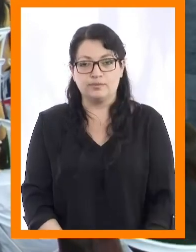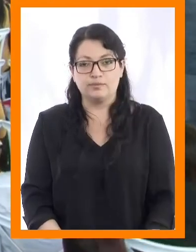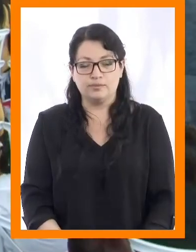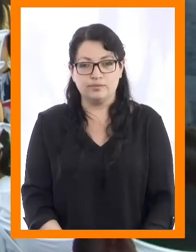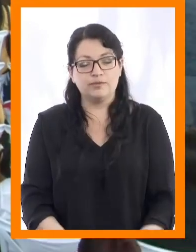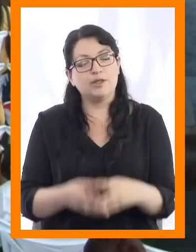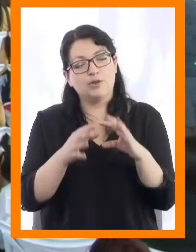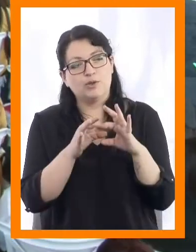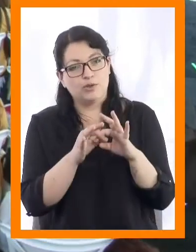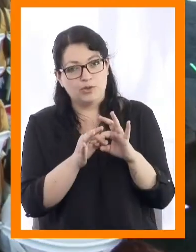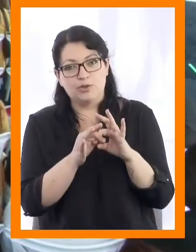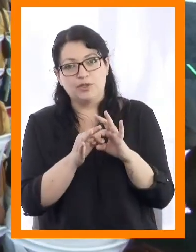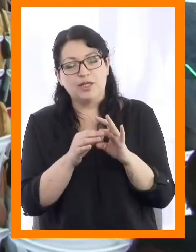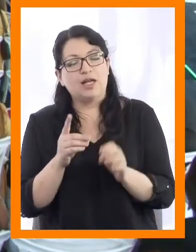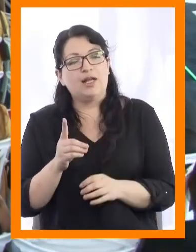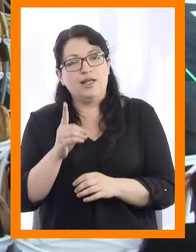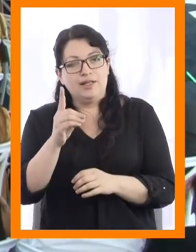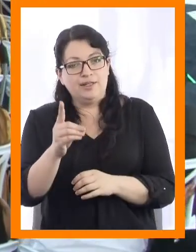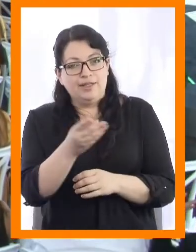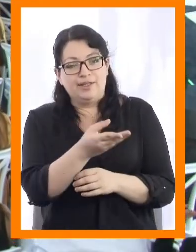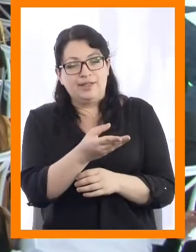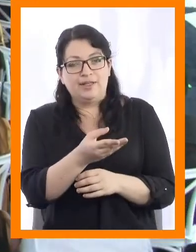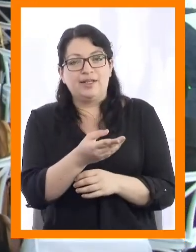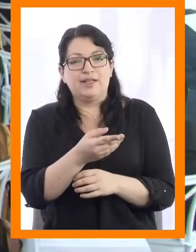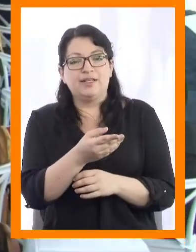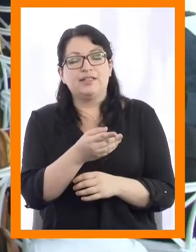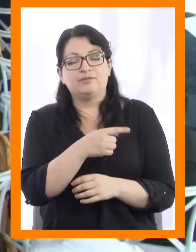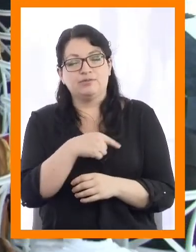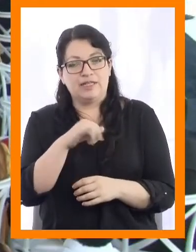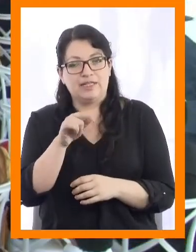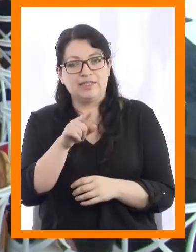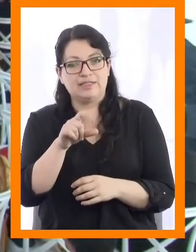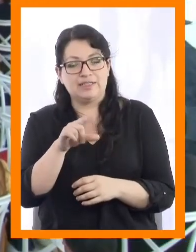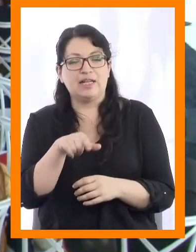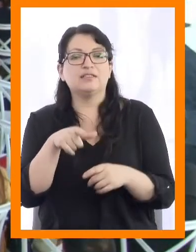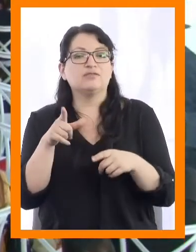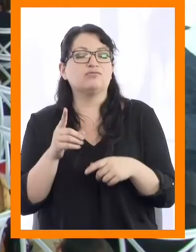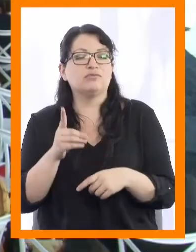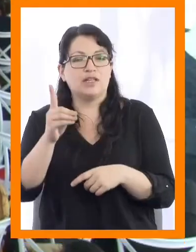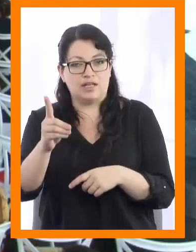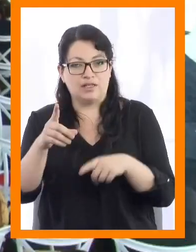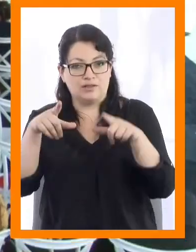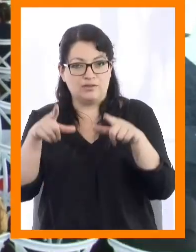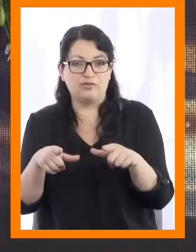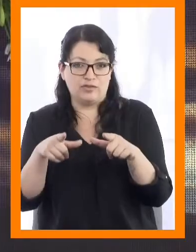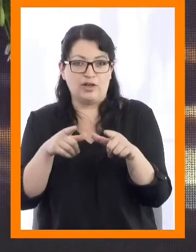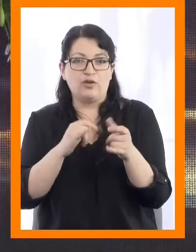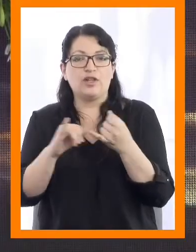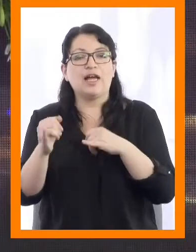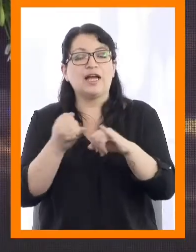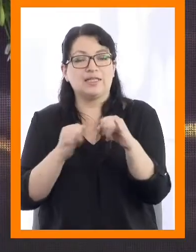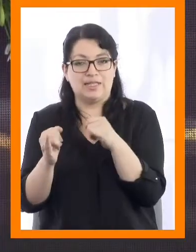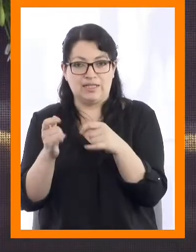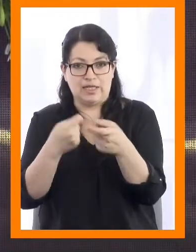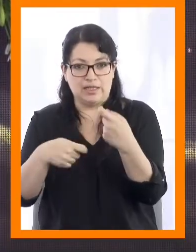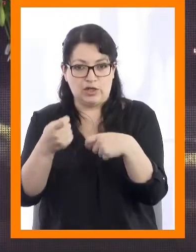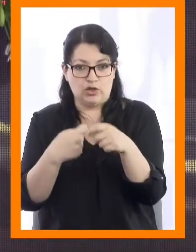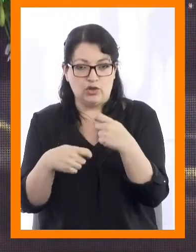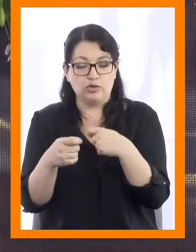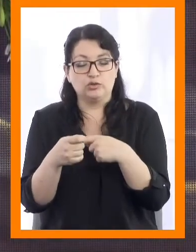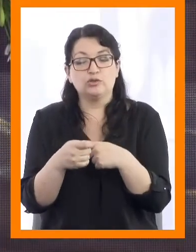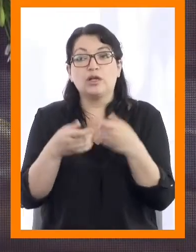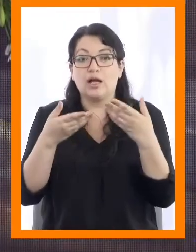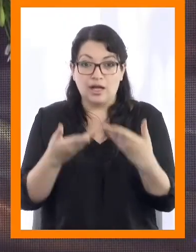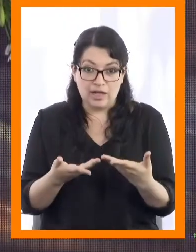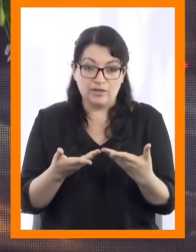Muchas gracias, decano, don Gonzalo Islas, decano de la Facultad de Ingeniería y Negocios. Y es el momento de